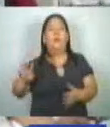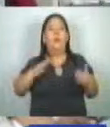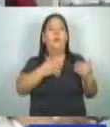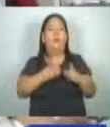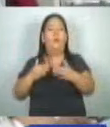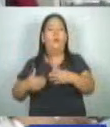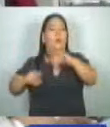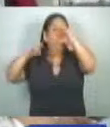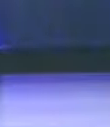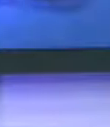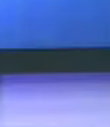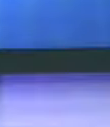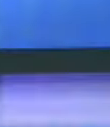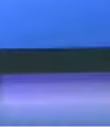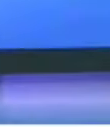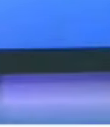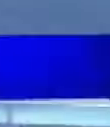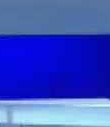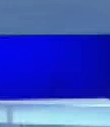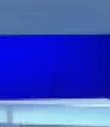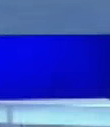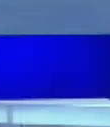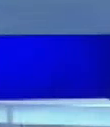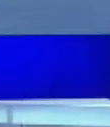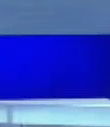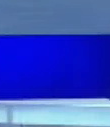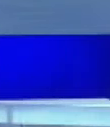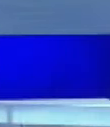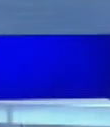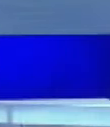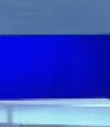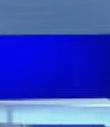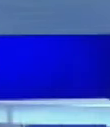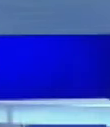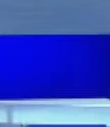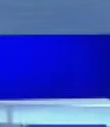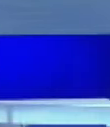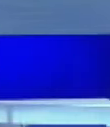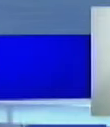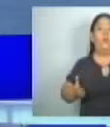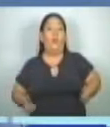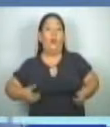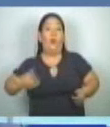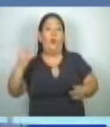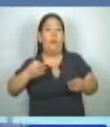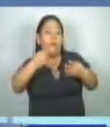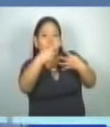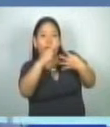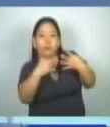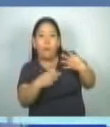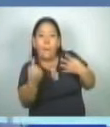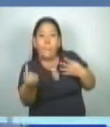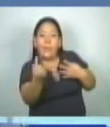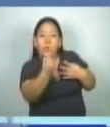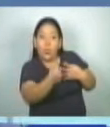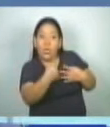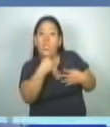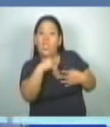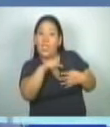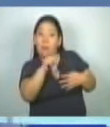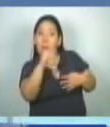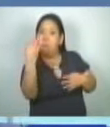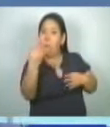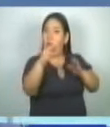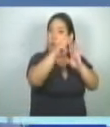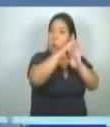Con imágenes de Juan Castellano. Instituciones gubernamentales deberán hacer una revisión de su personal y mantener a quienes cumplan